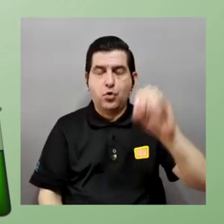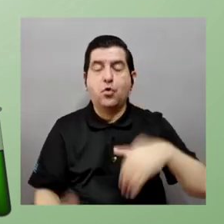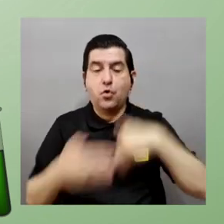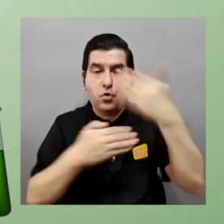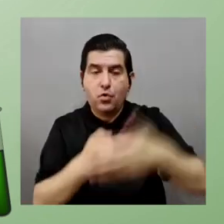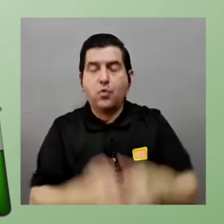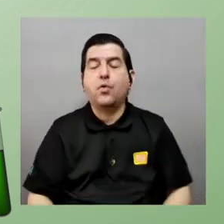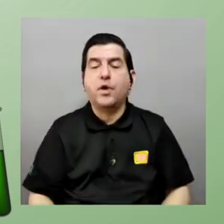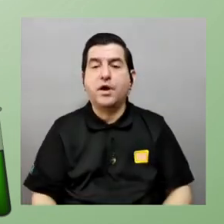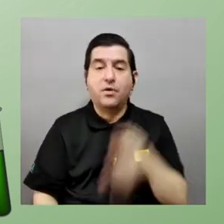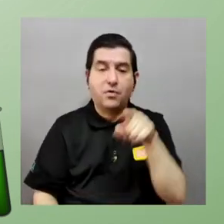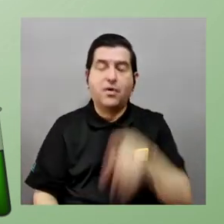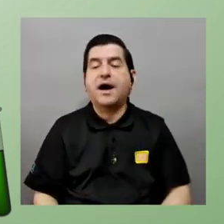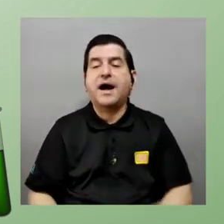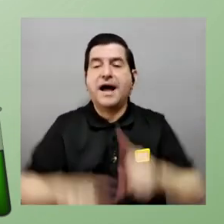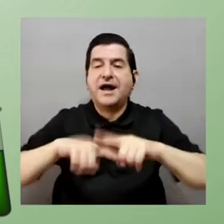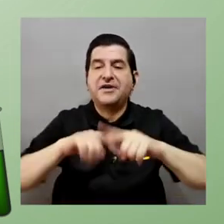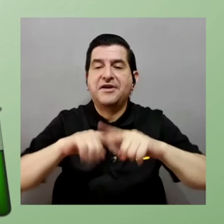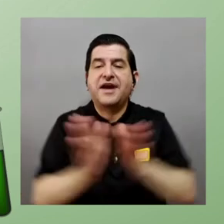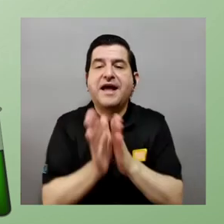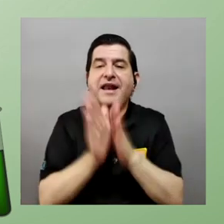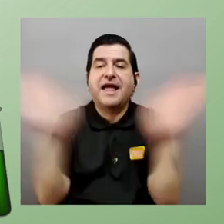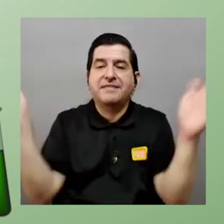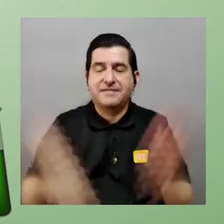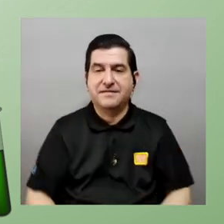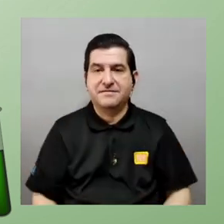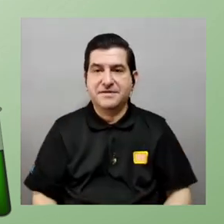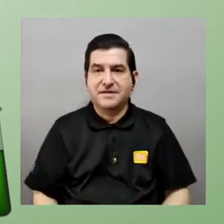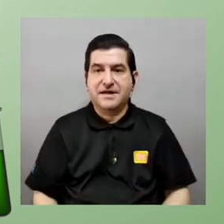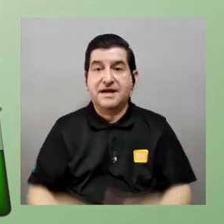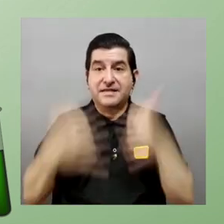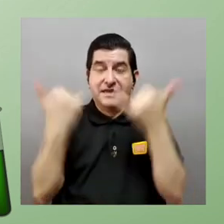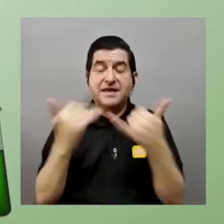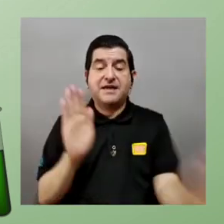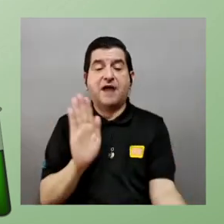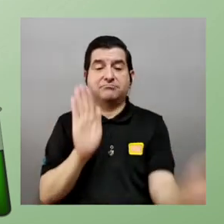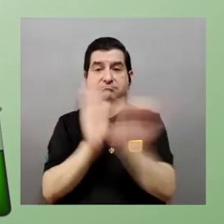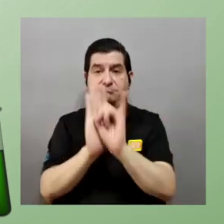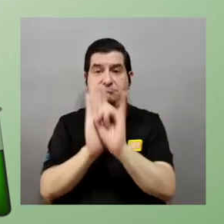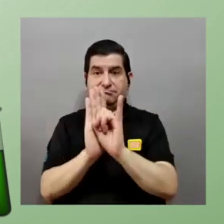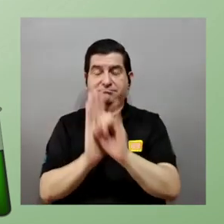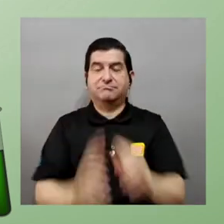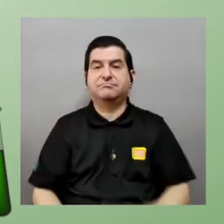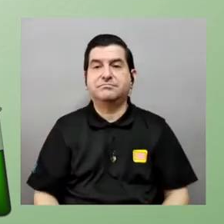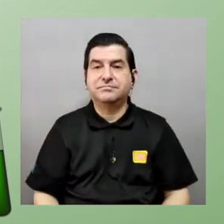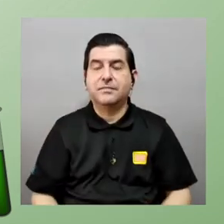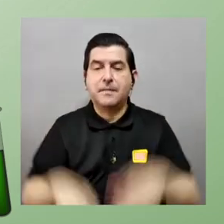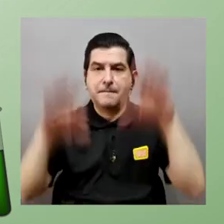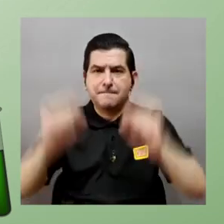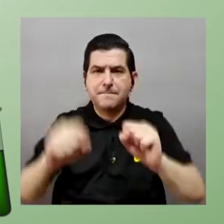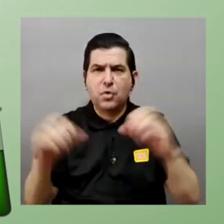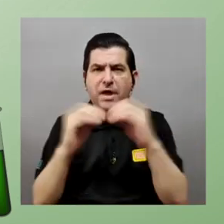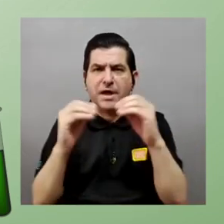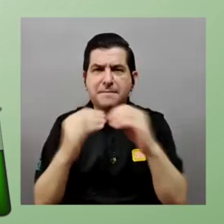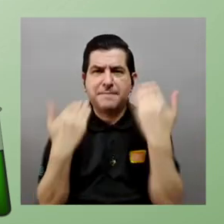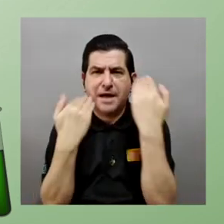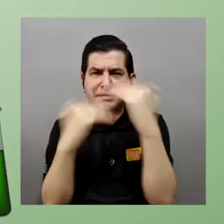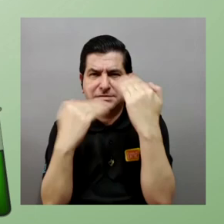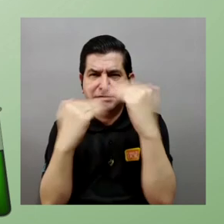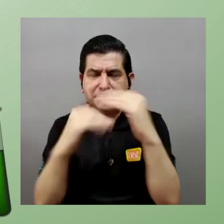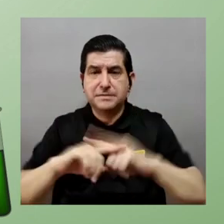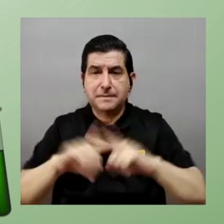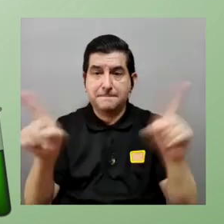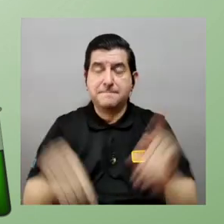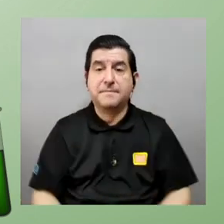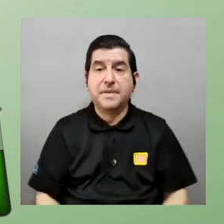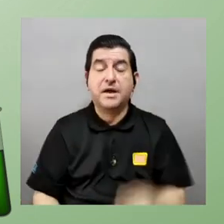después vino la relatividad general y ya entonces nos identificó cómo acotar lo